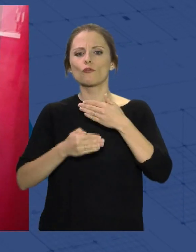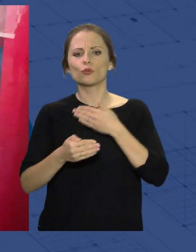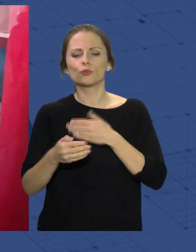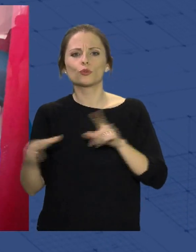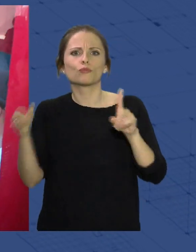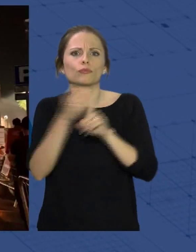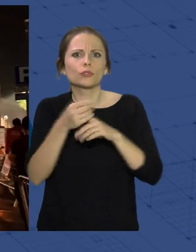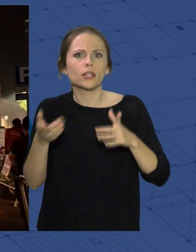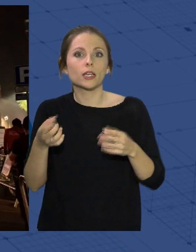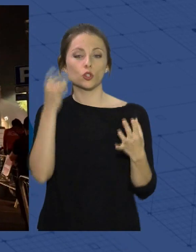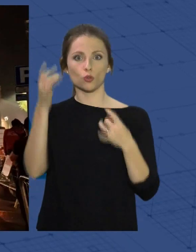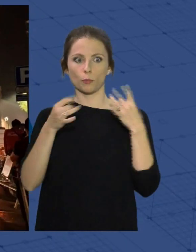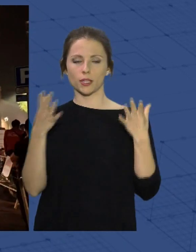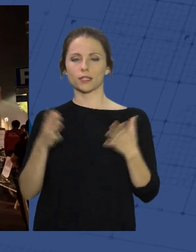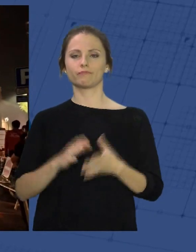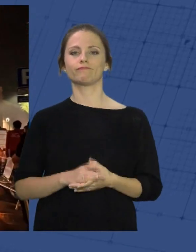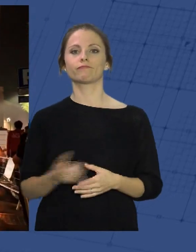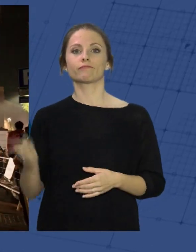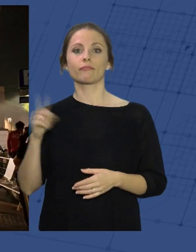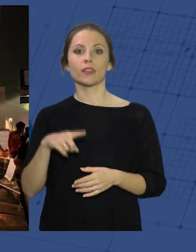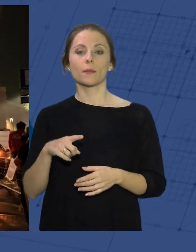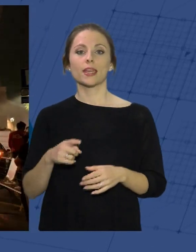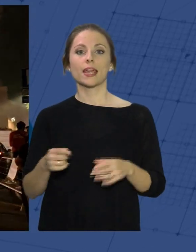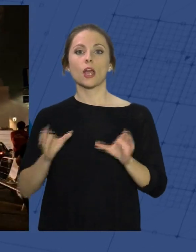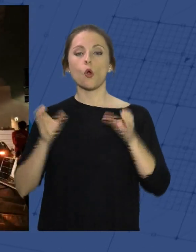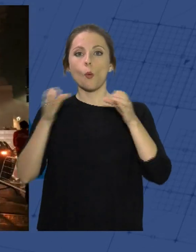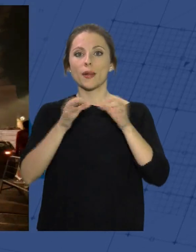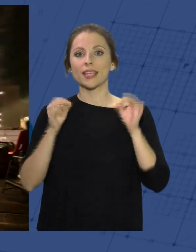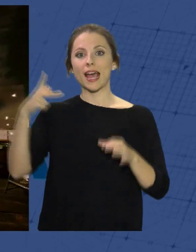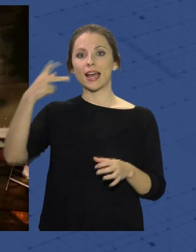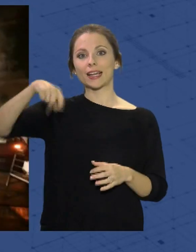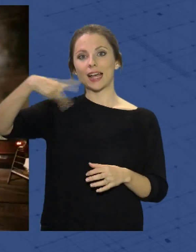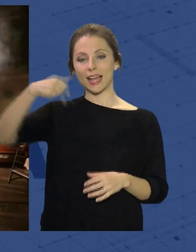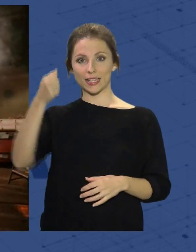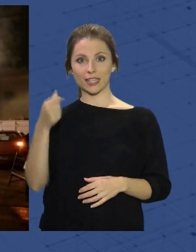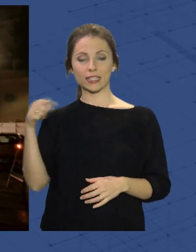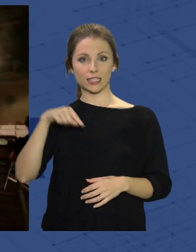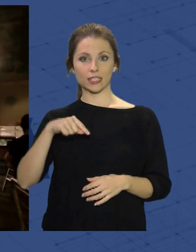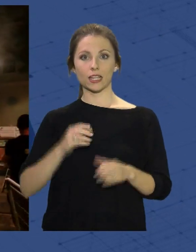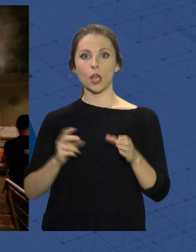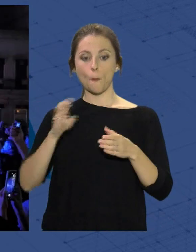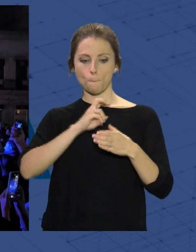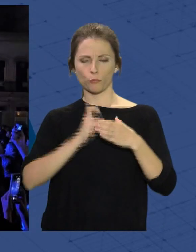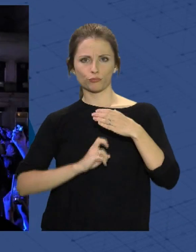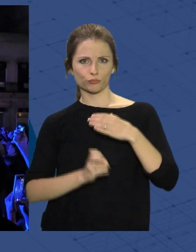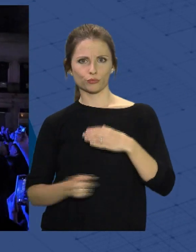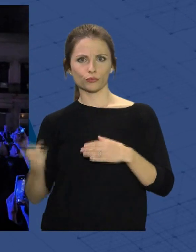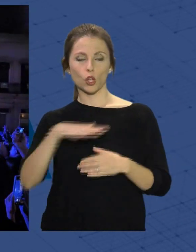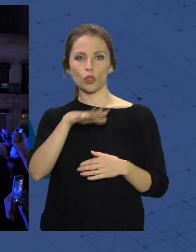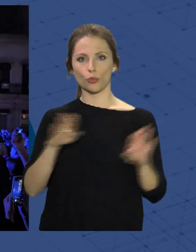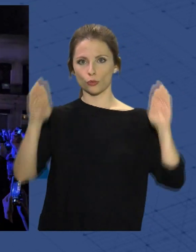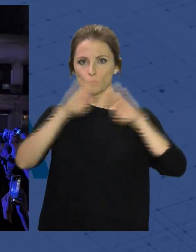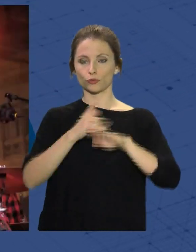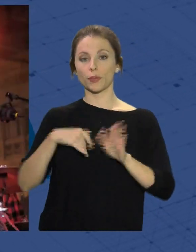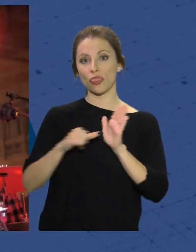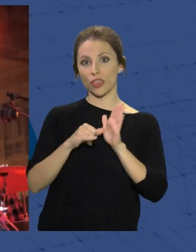tenía preparadas. Entre tanto, el pasacalles de la compañía Caña recorría las calles más céntricas con su espectáculo nocturno. Muy cerca, en la